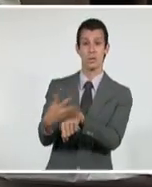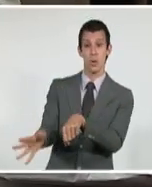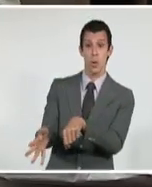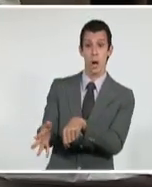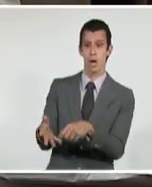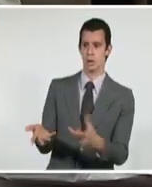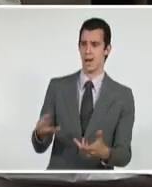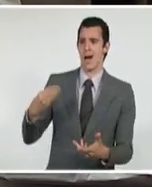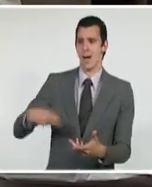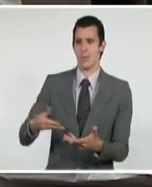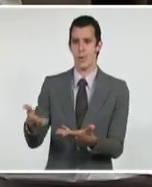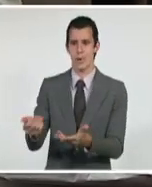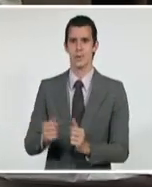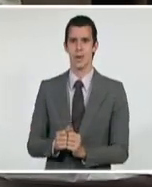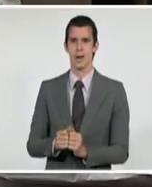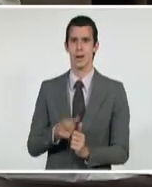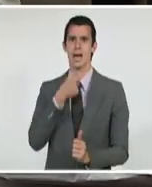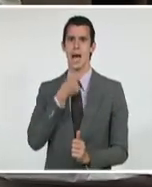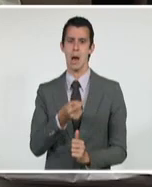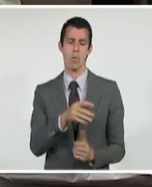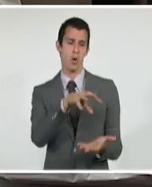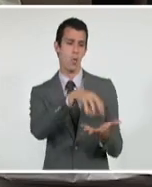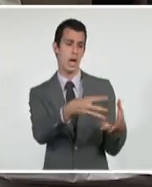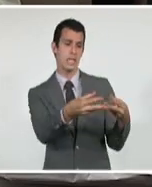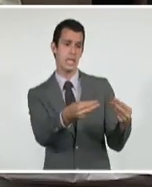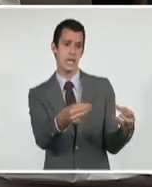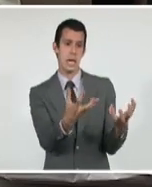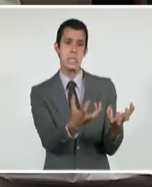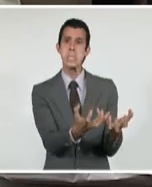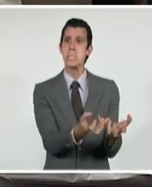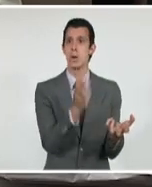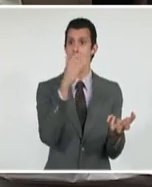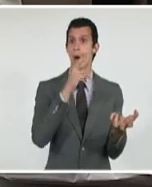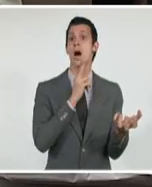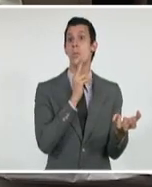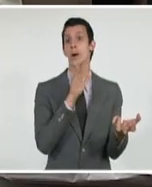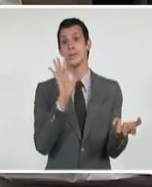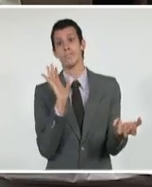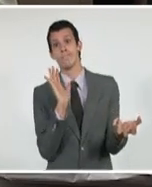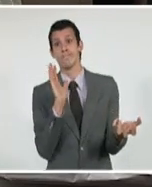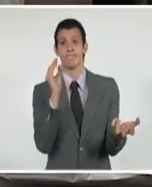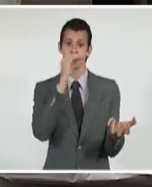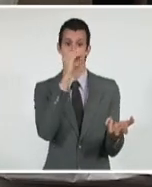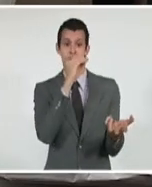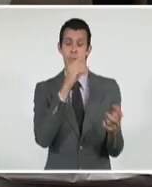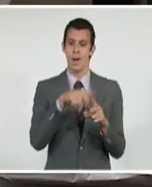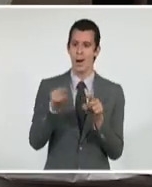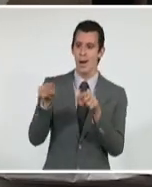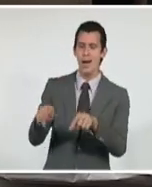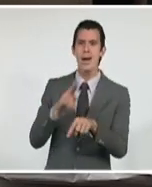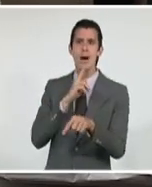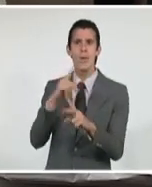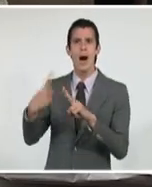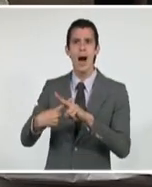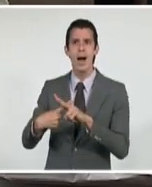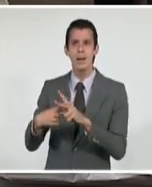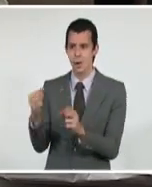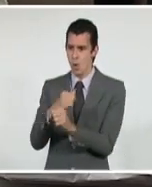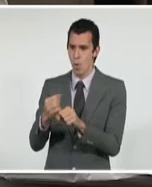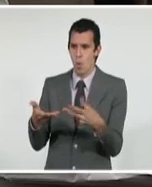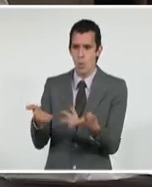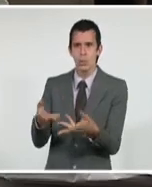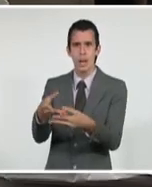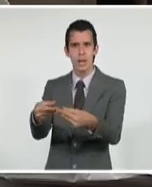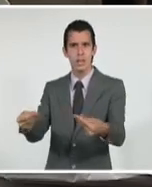tal que coincidimos, que hay que potenciar esos lugares en lo que se está haciendo y el grupo de trabajo que preside el vicepresidente de la